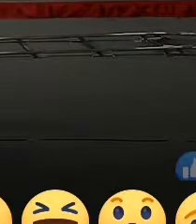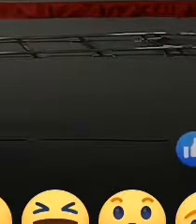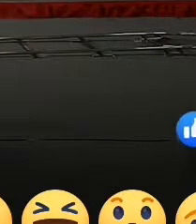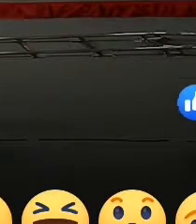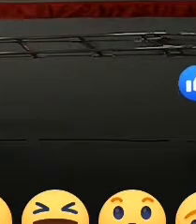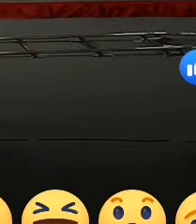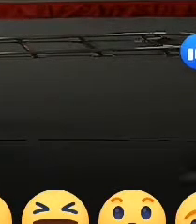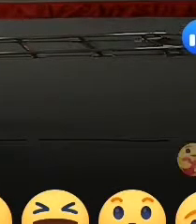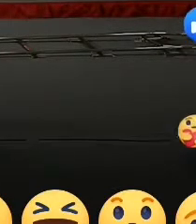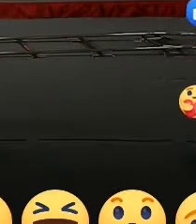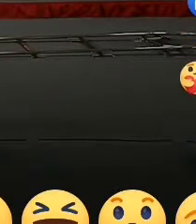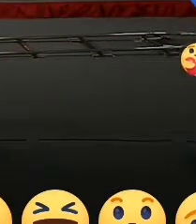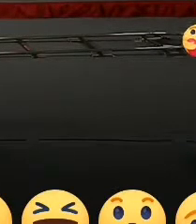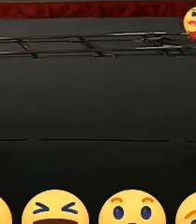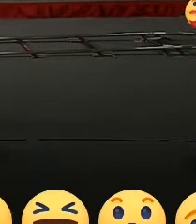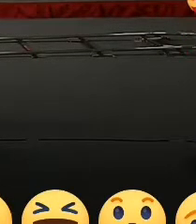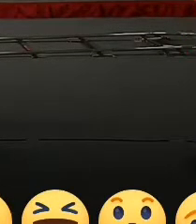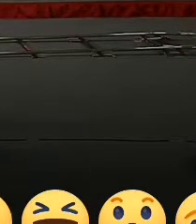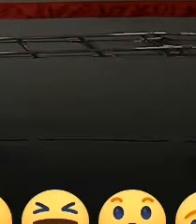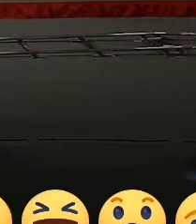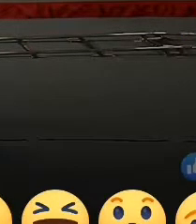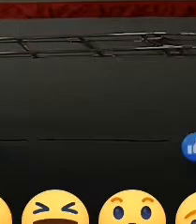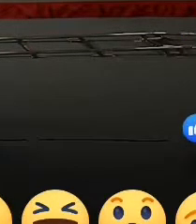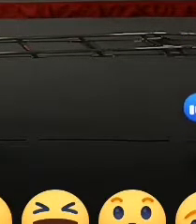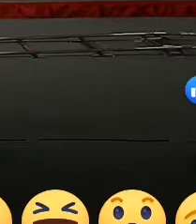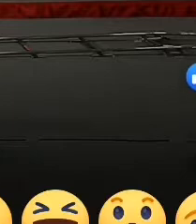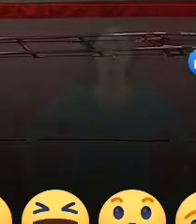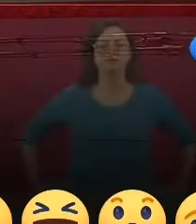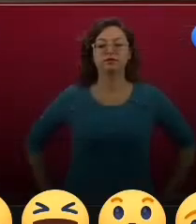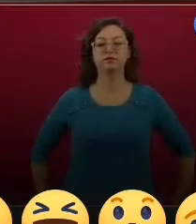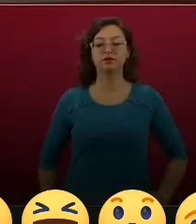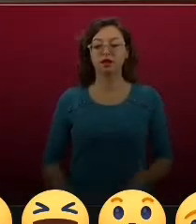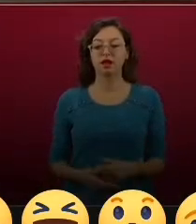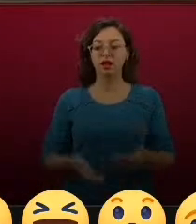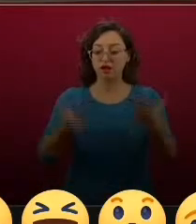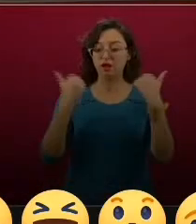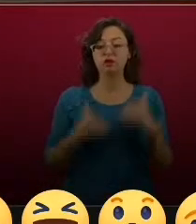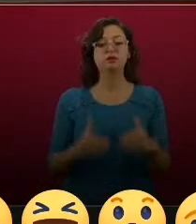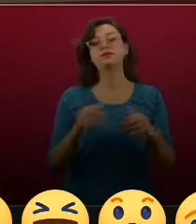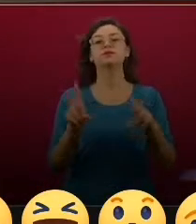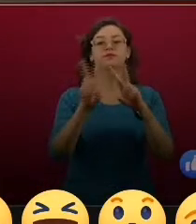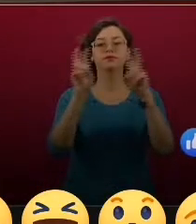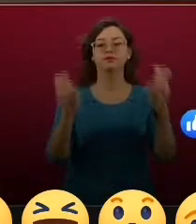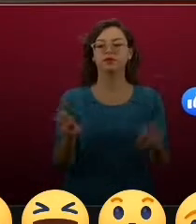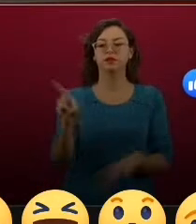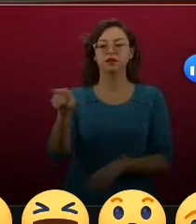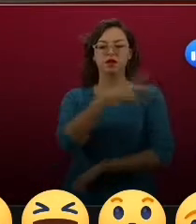vocal ejecutivo del FOBISTA. Bienvenido, Agustín.